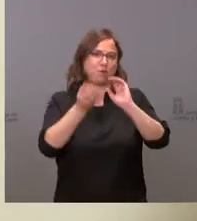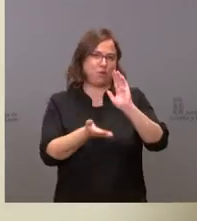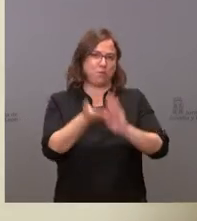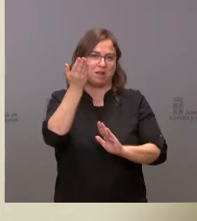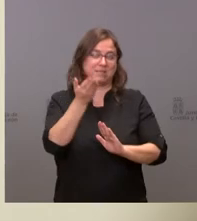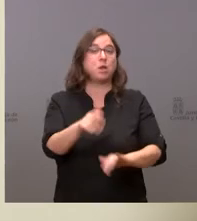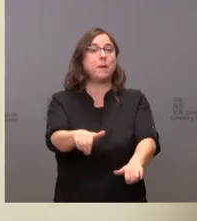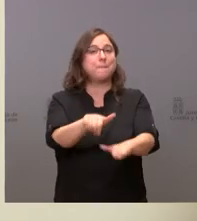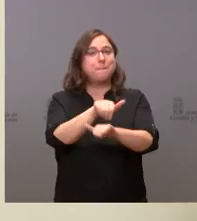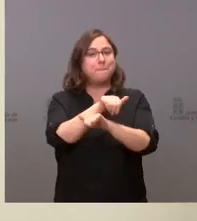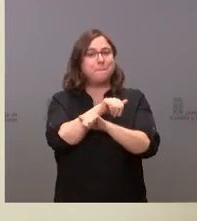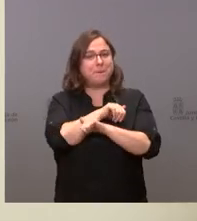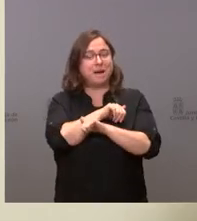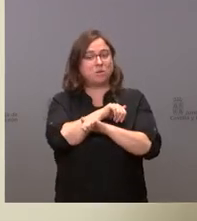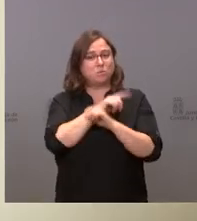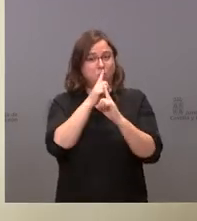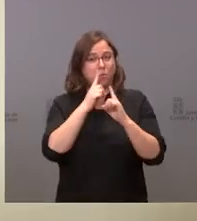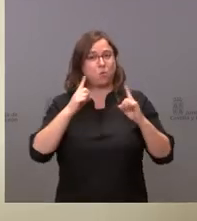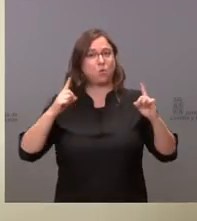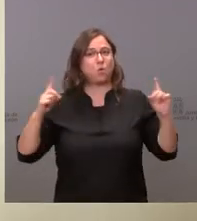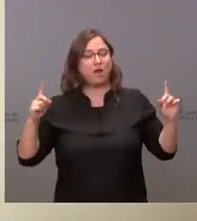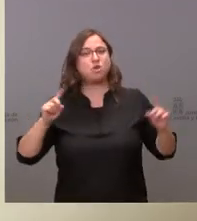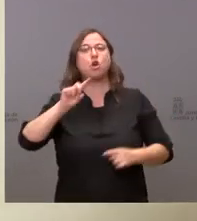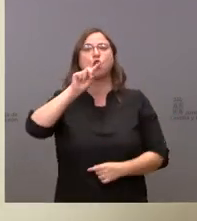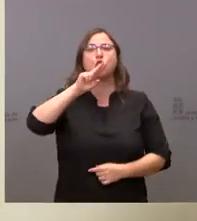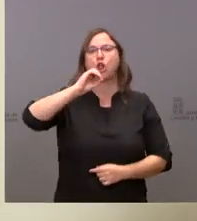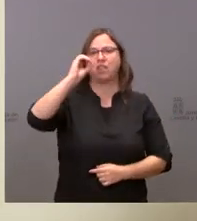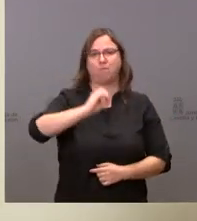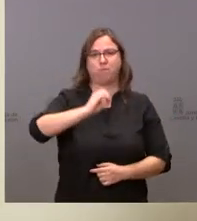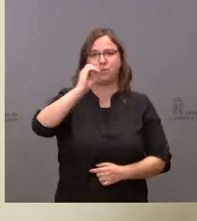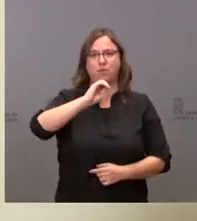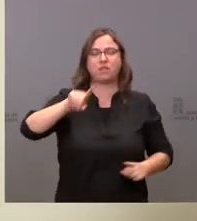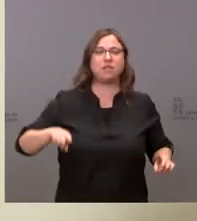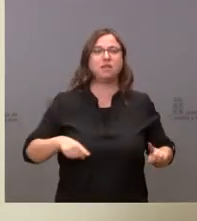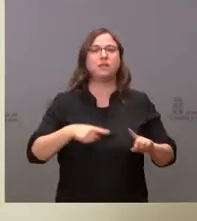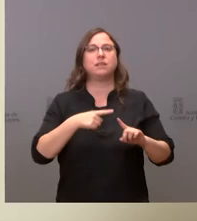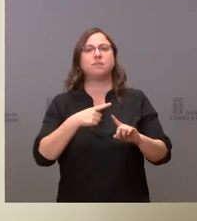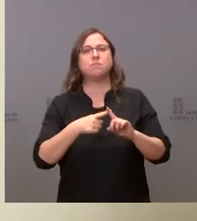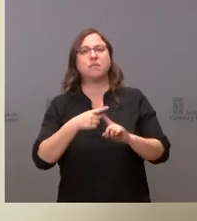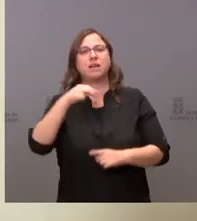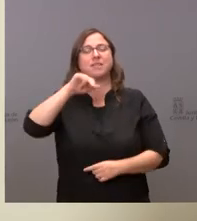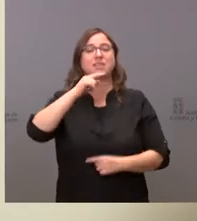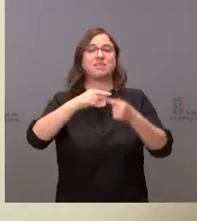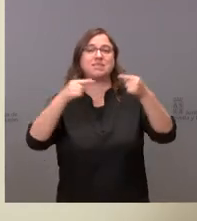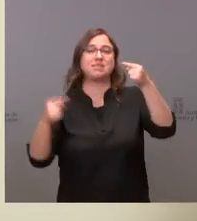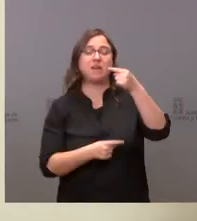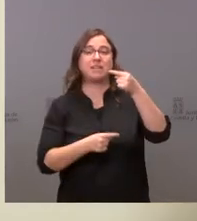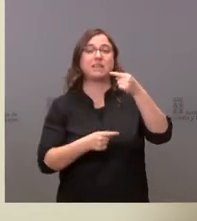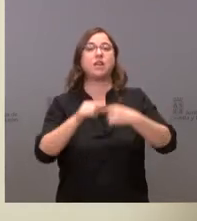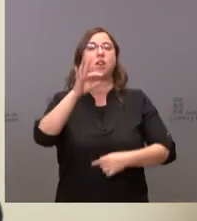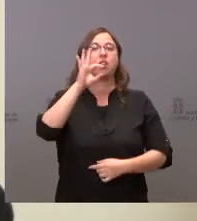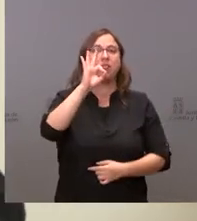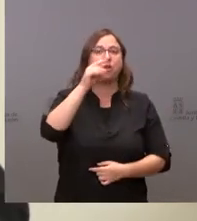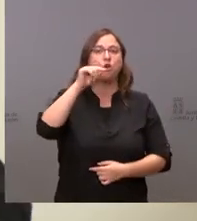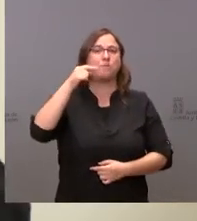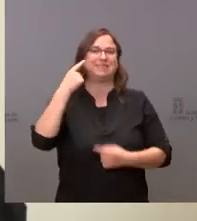a lo largo del año del 12% y un déficit del menos 0,6%. Estos datos están